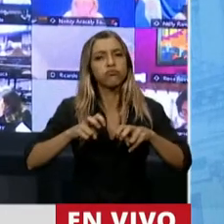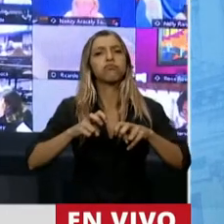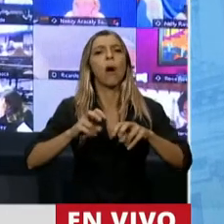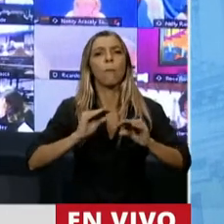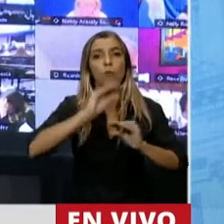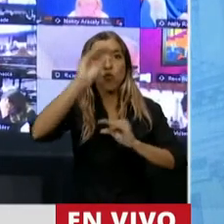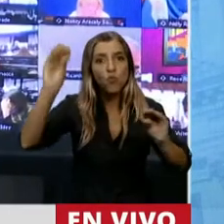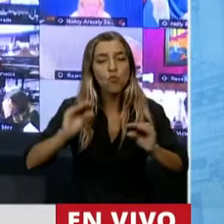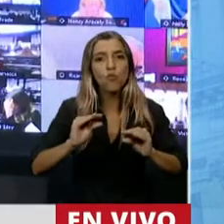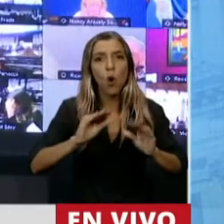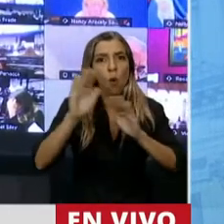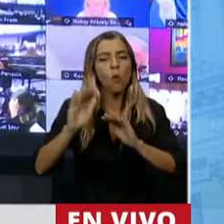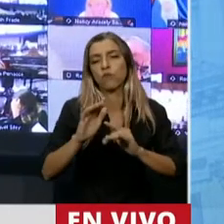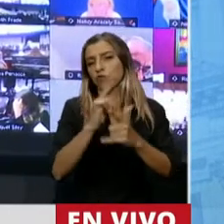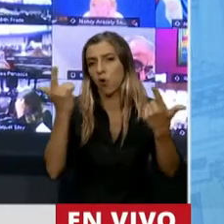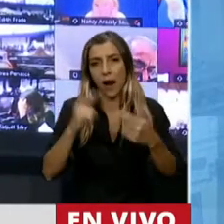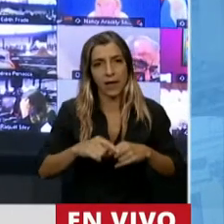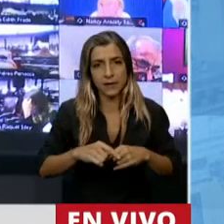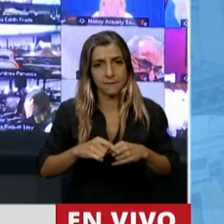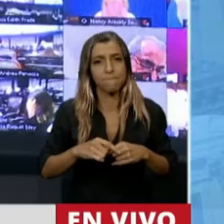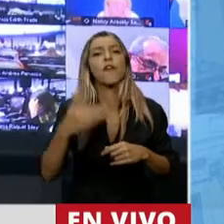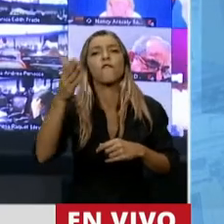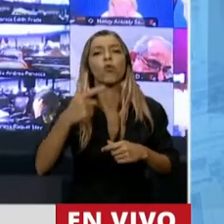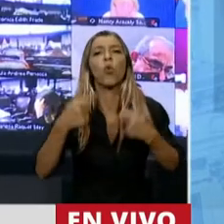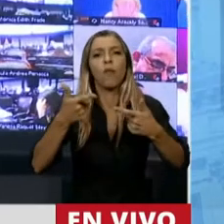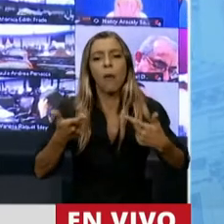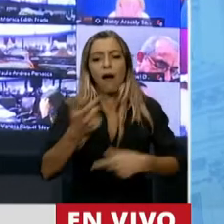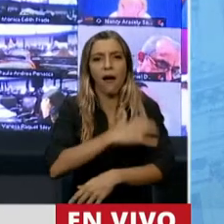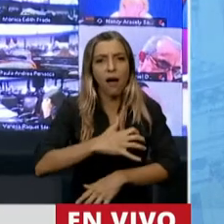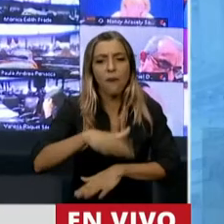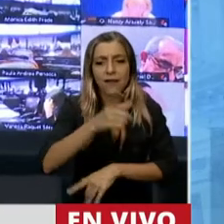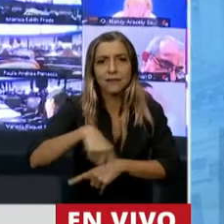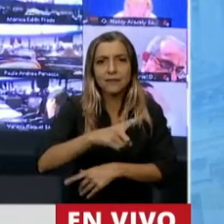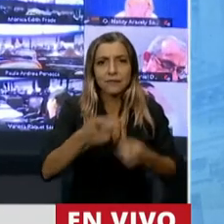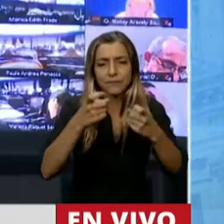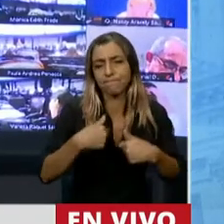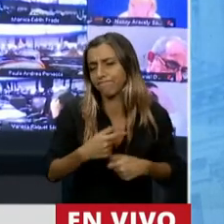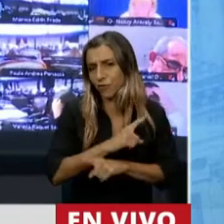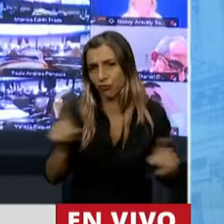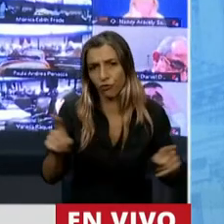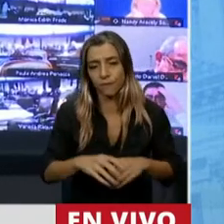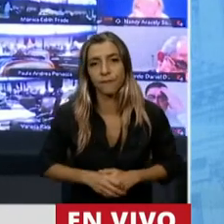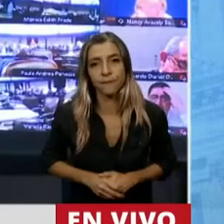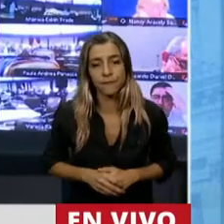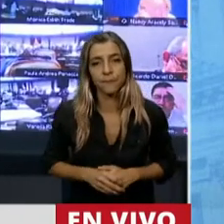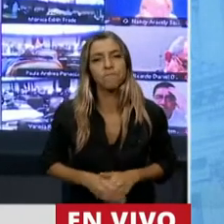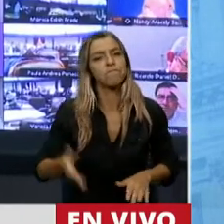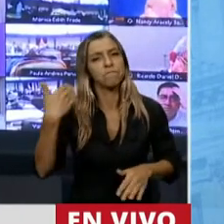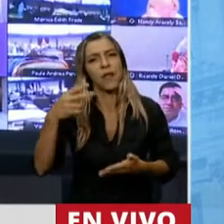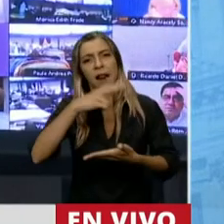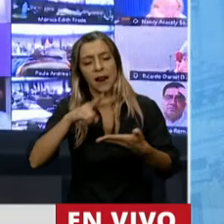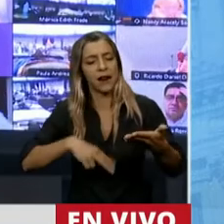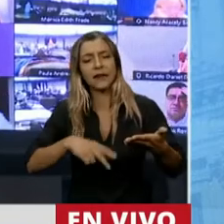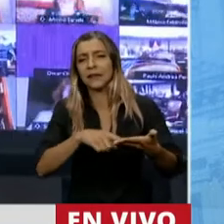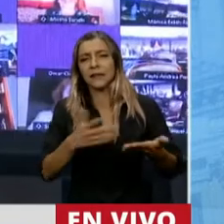a llegar a lo que más necesitan. Con mucha nostalgia leía un artículo y me hacía pensar en que estamos